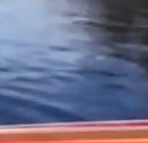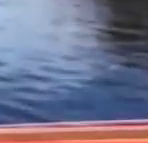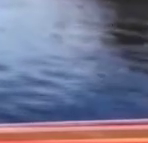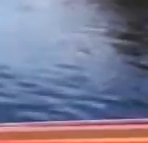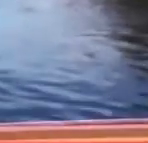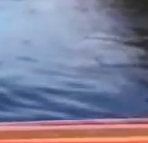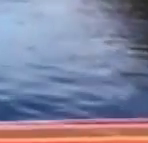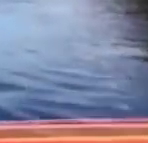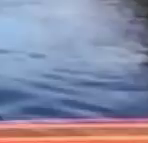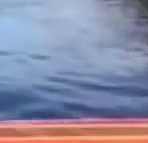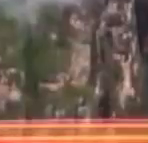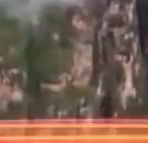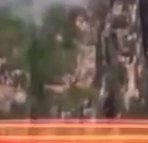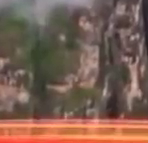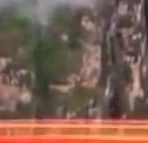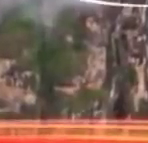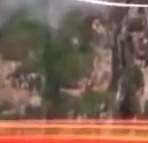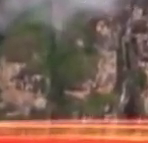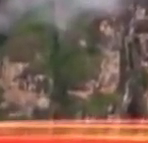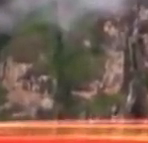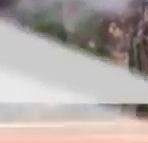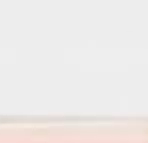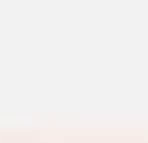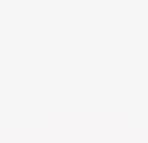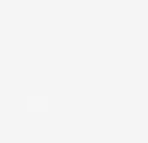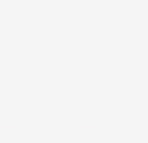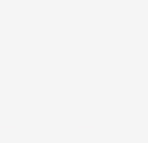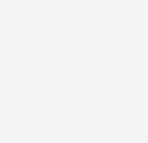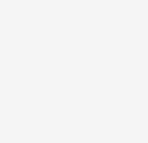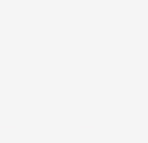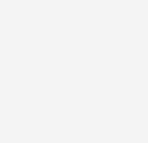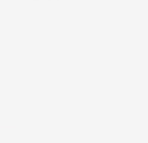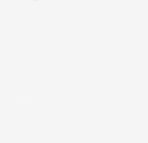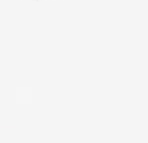sigamos haciendo parte gracias